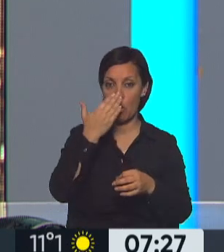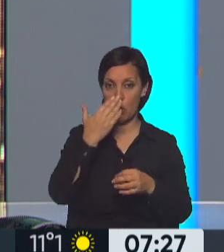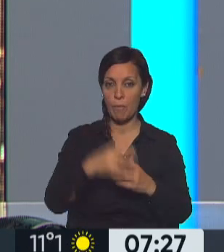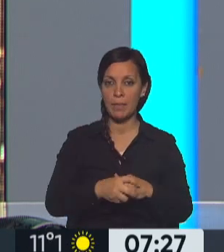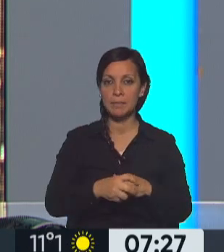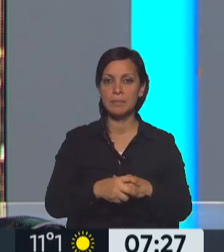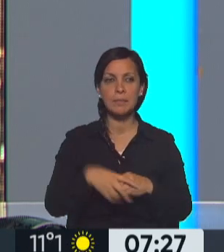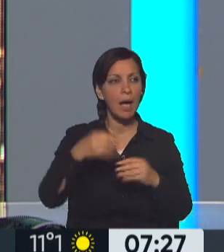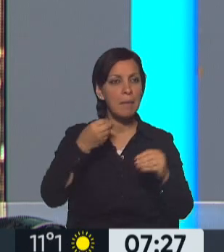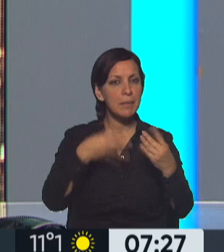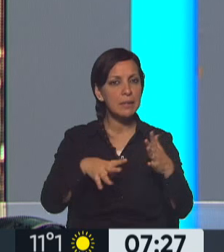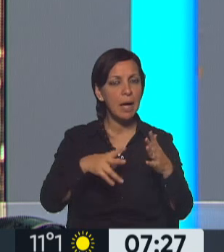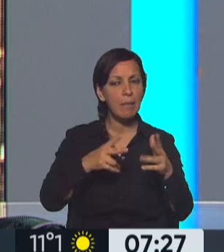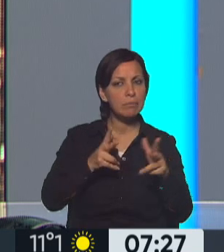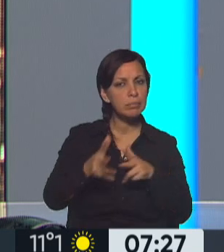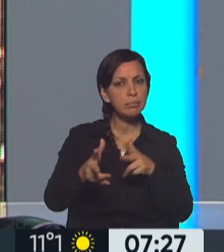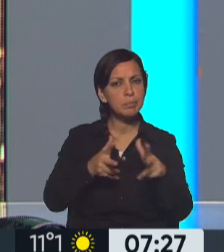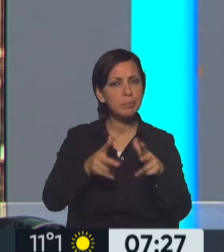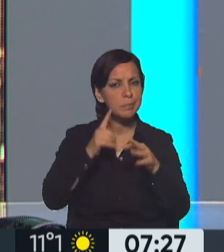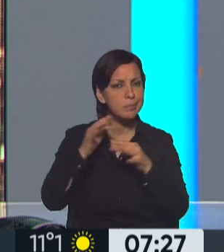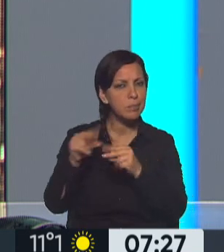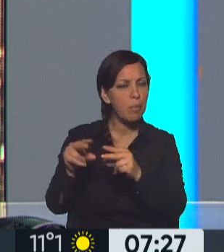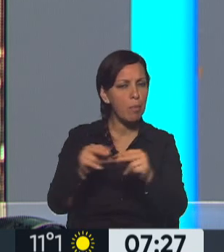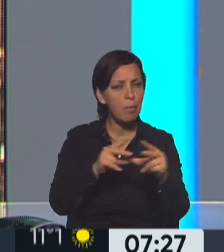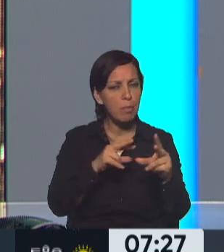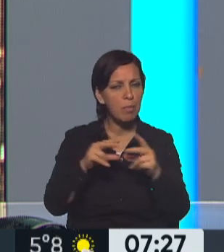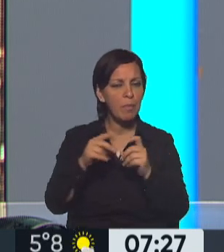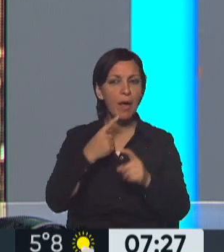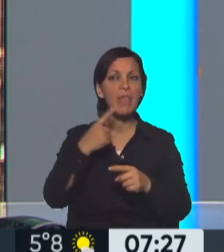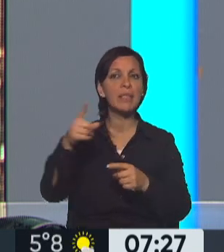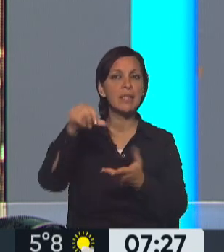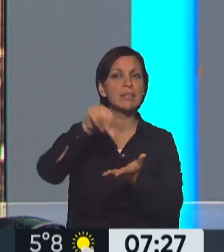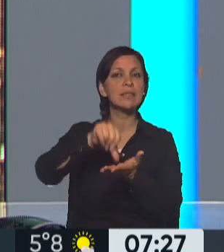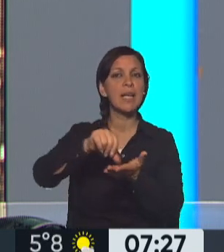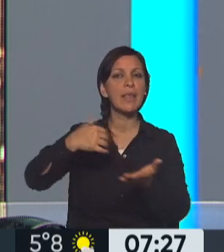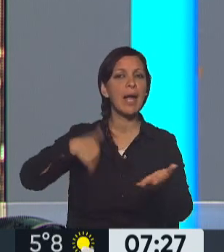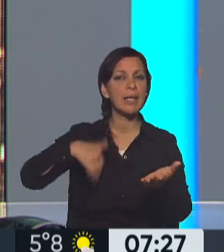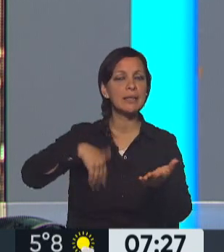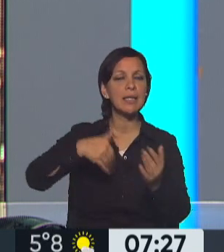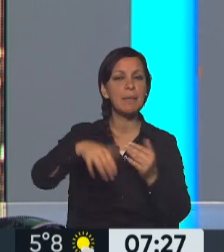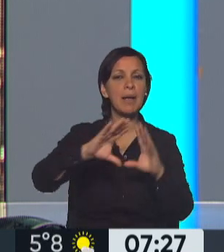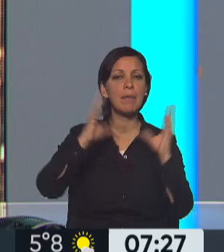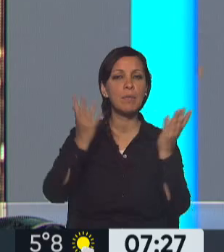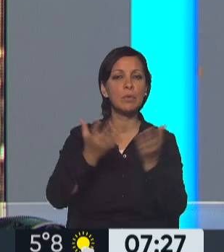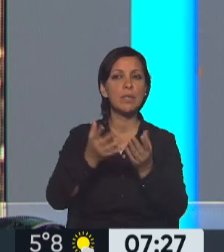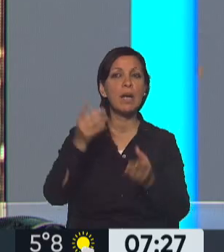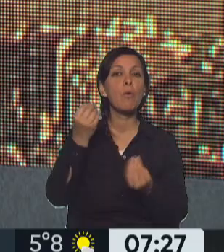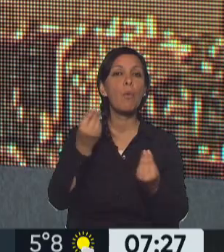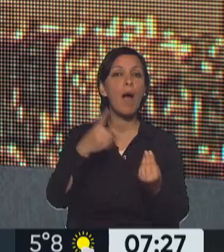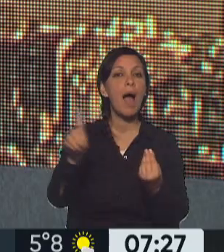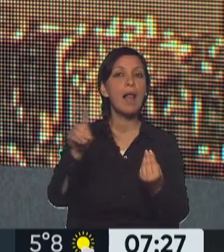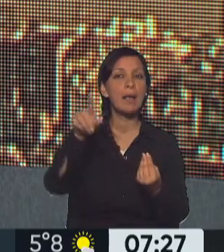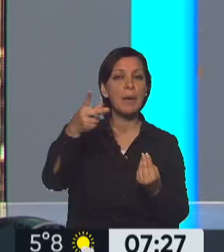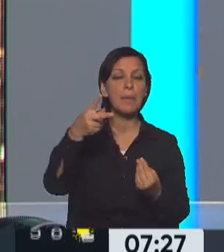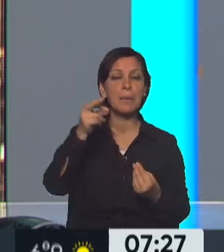ya empezaban a señalar, se juntaban, rumoreaban que la sede argentina para el Mundial 2030 va a ser Córdoba. Mira vos.